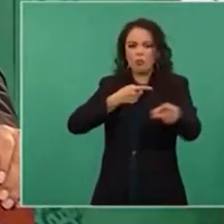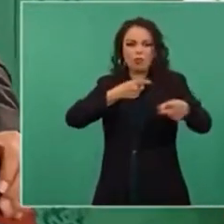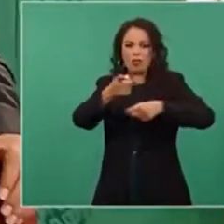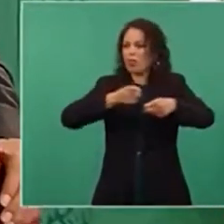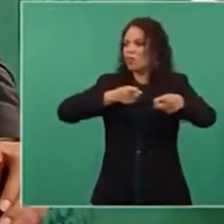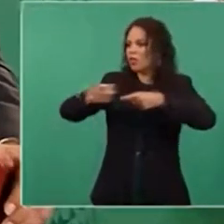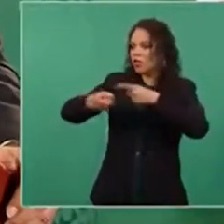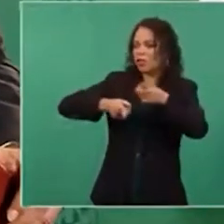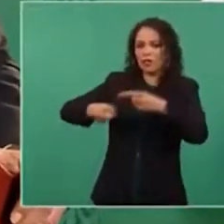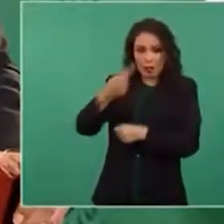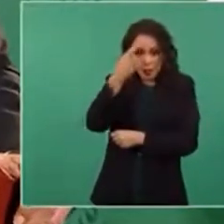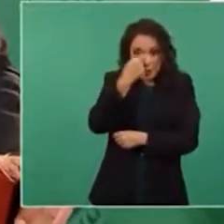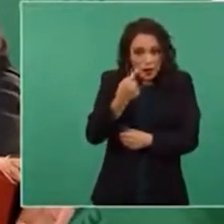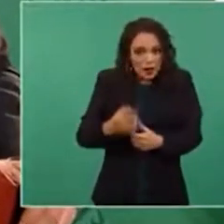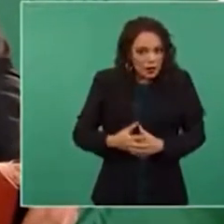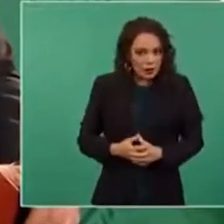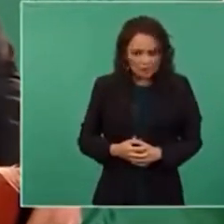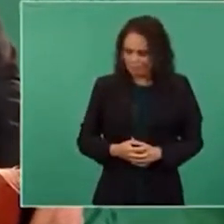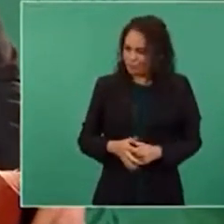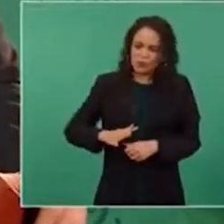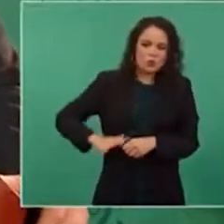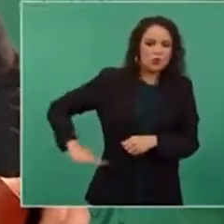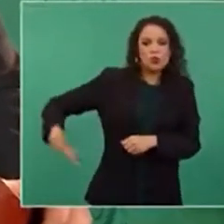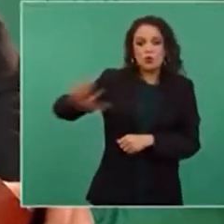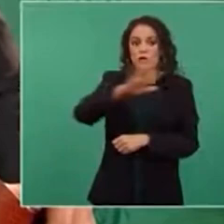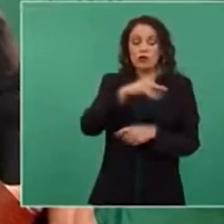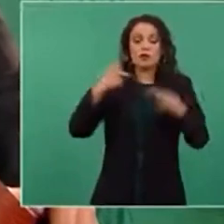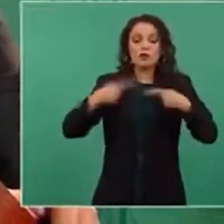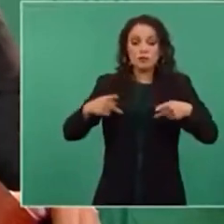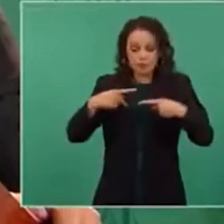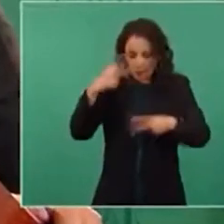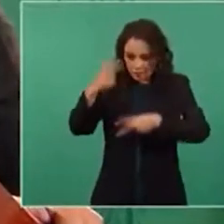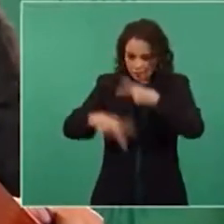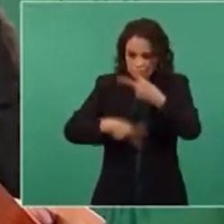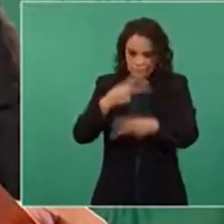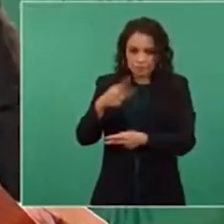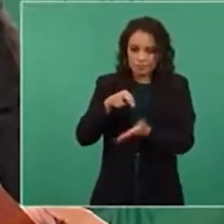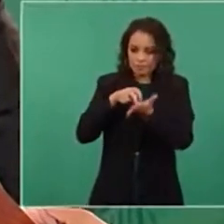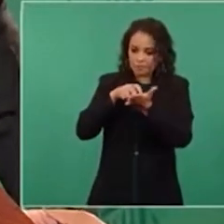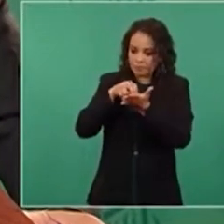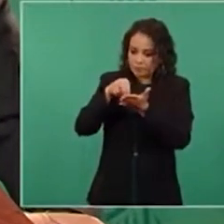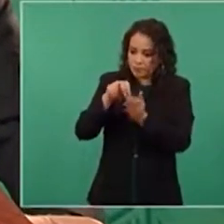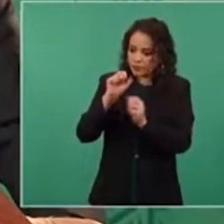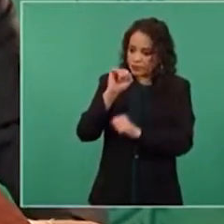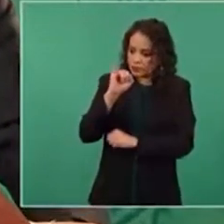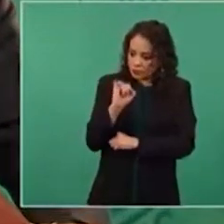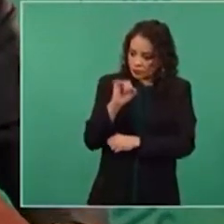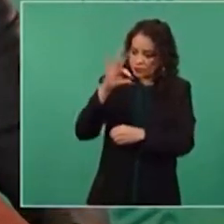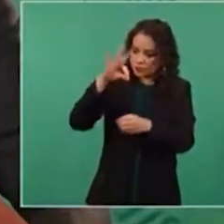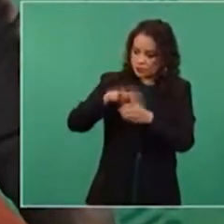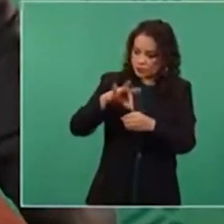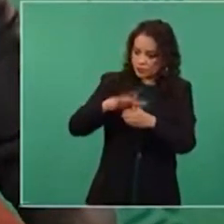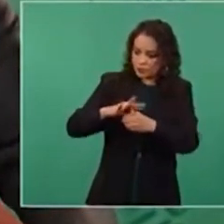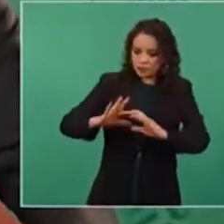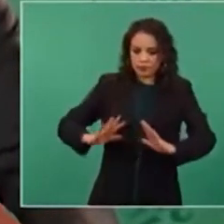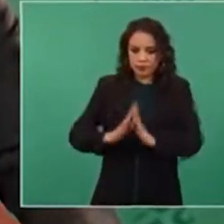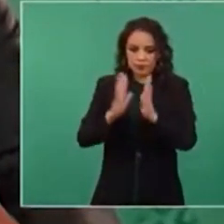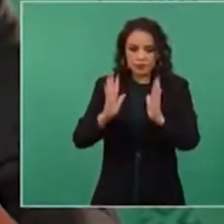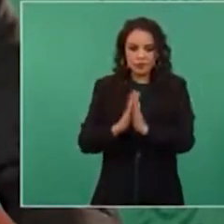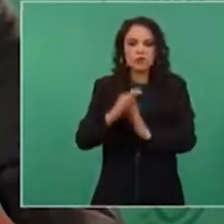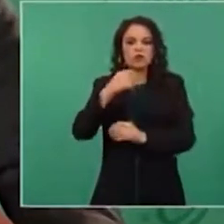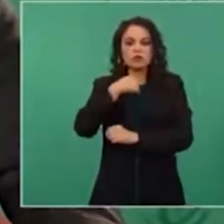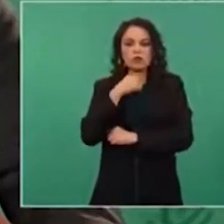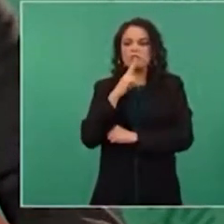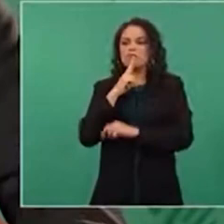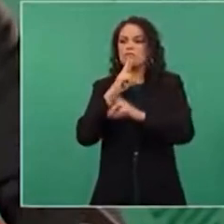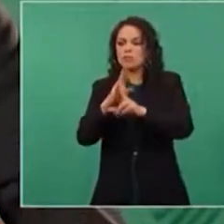Hay que salir como ciudadanos, todos, a participar. Y decir, no estoy de acuerdo, o